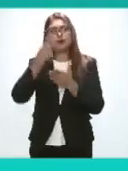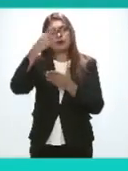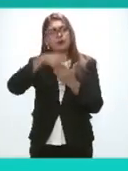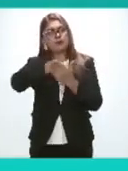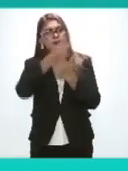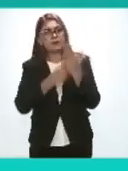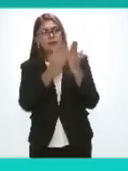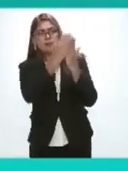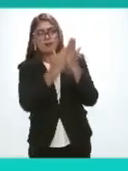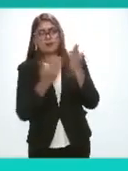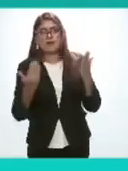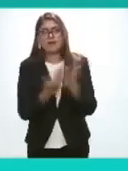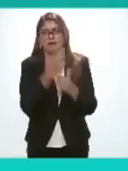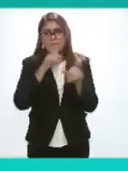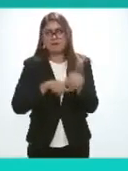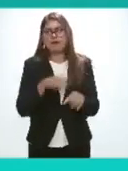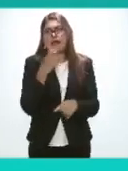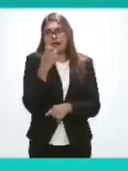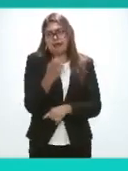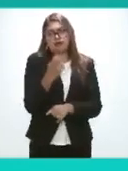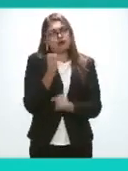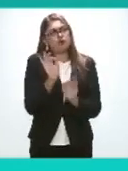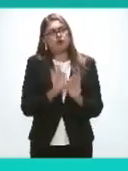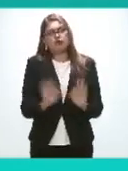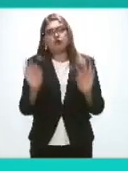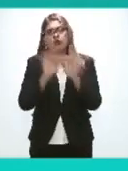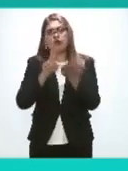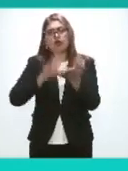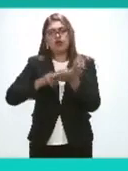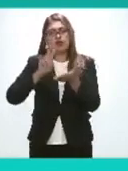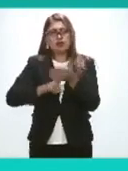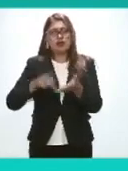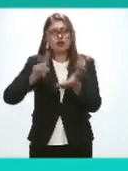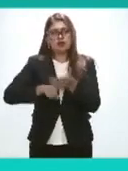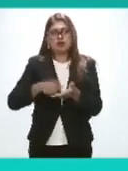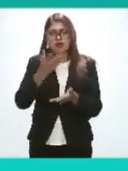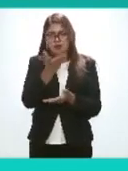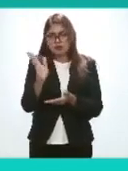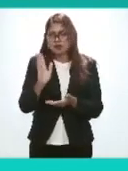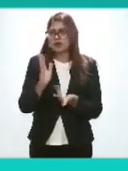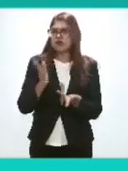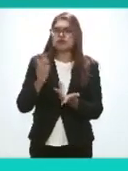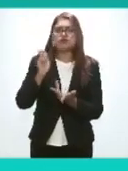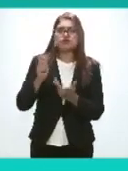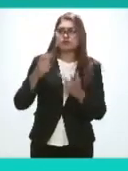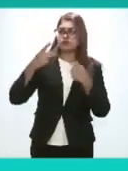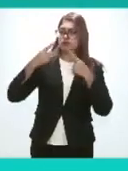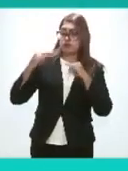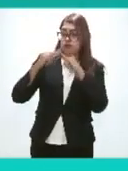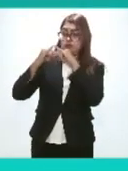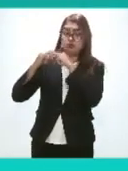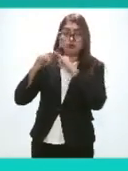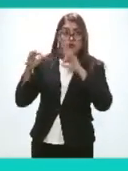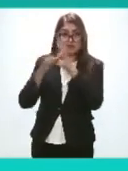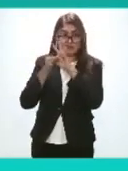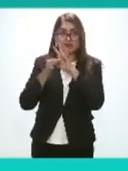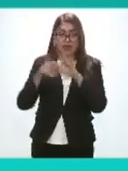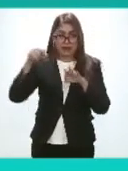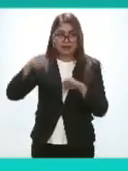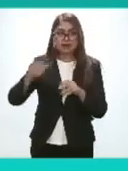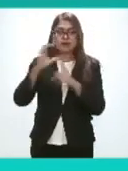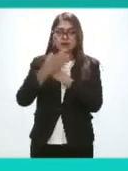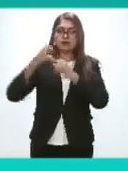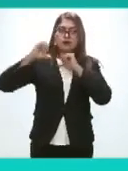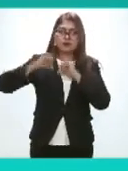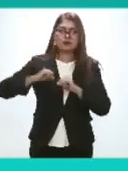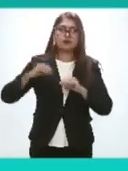nacional es sumamente significativo que las instancias que integran este gran consejo nacional sean también parte